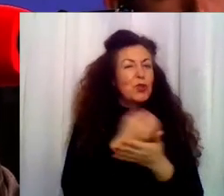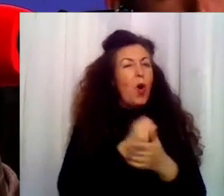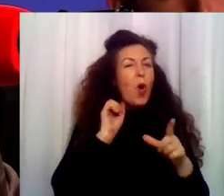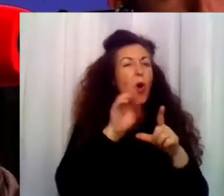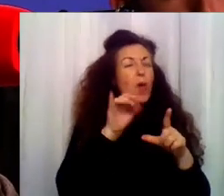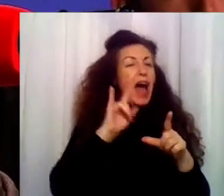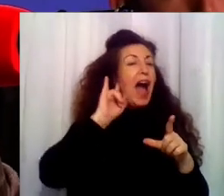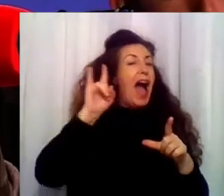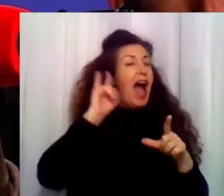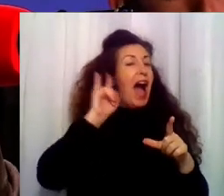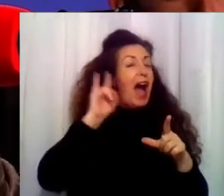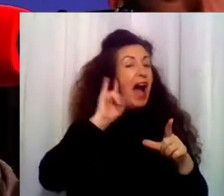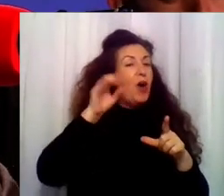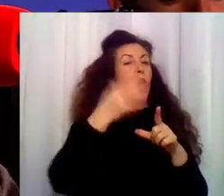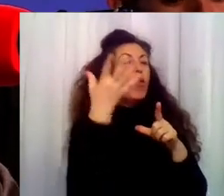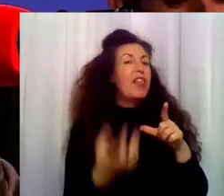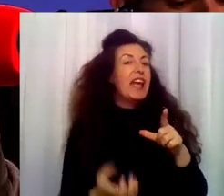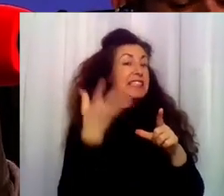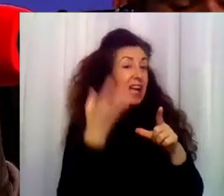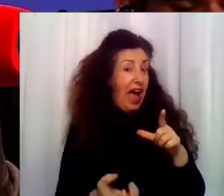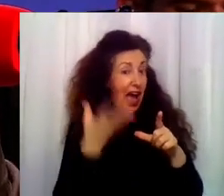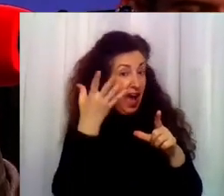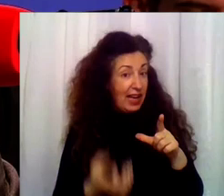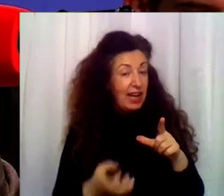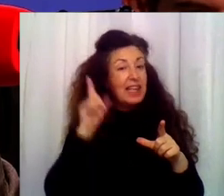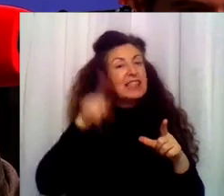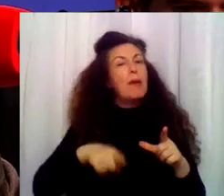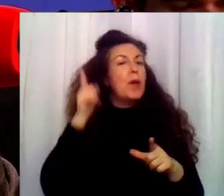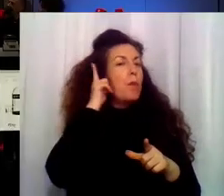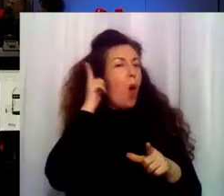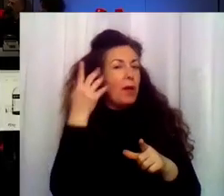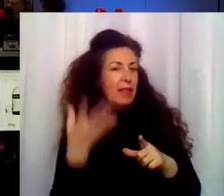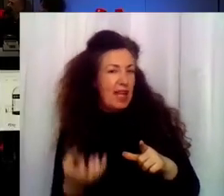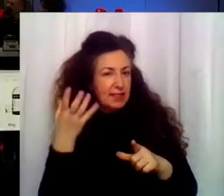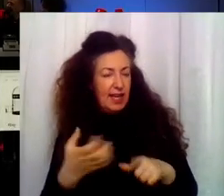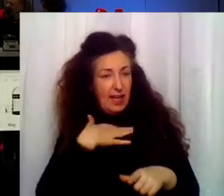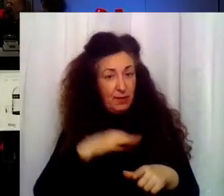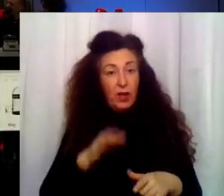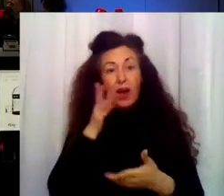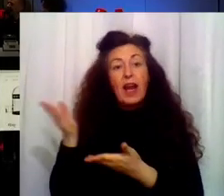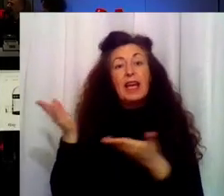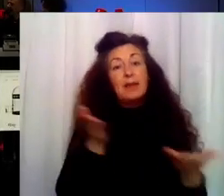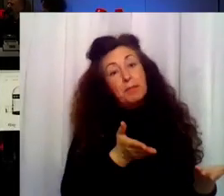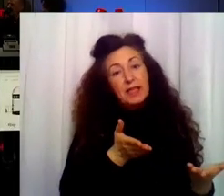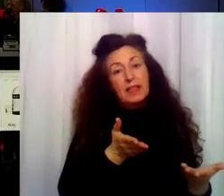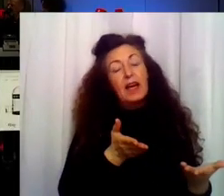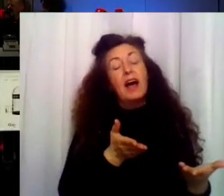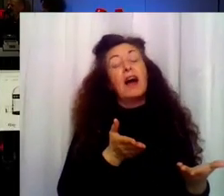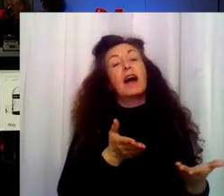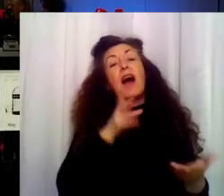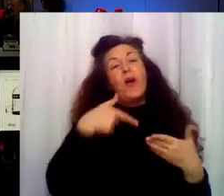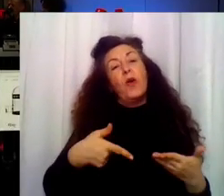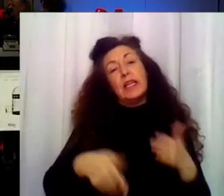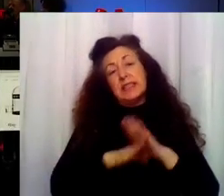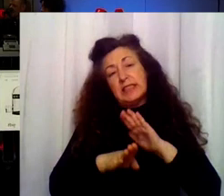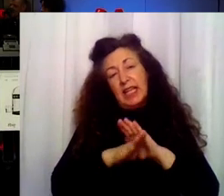descarga a la carta en rtv.es y en dispositivos móviles. Es el momento ahora de invitar a los oyentes de Radio 3 a que sigan la